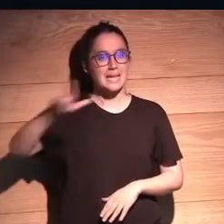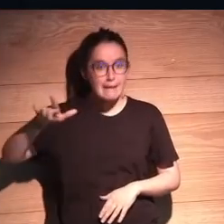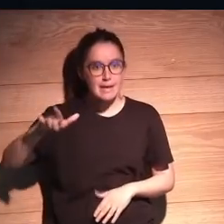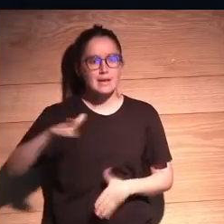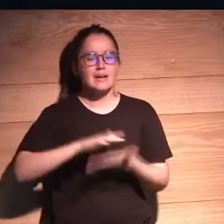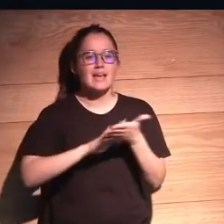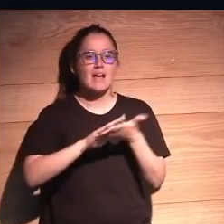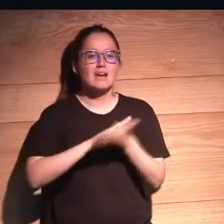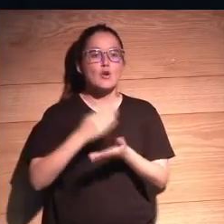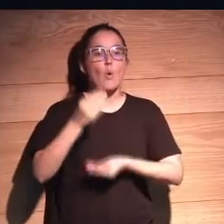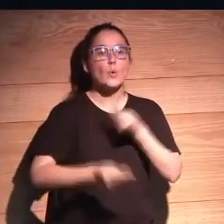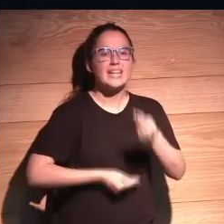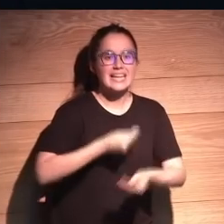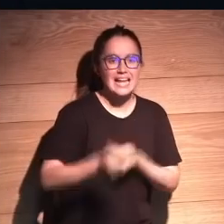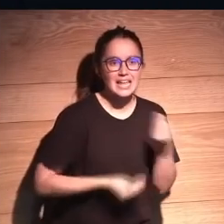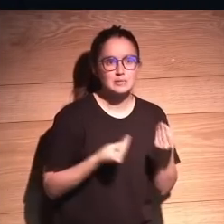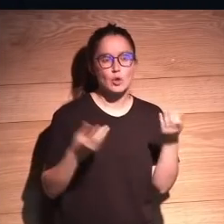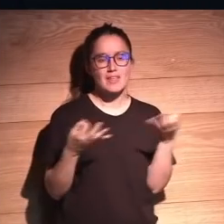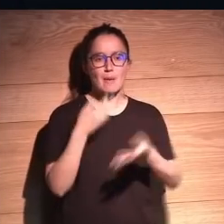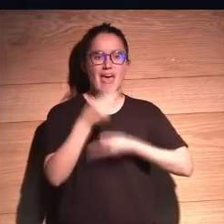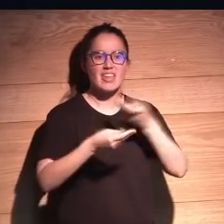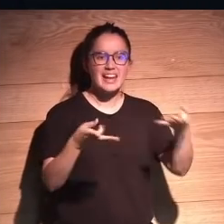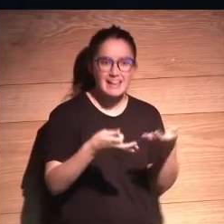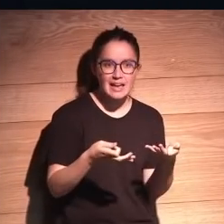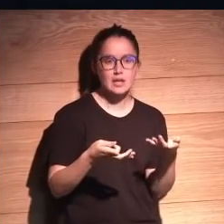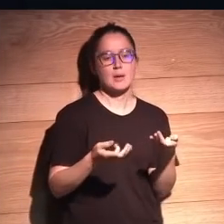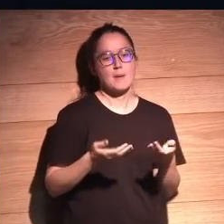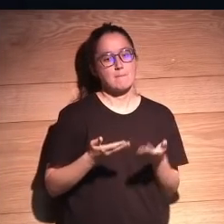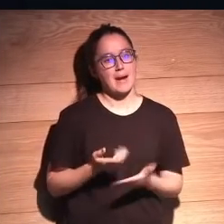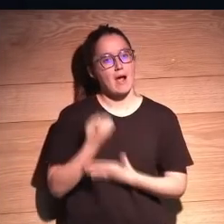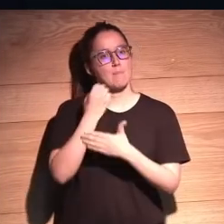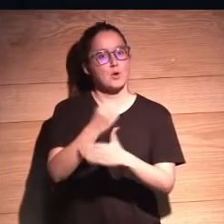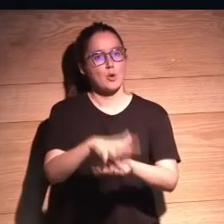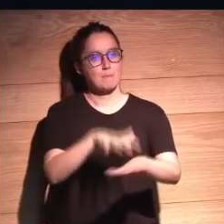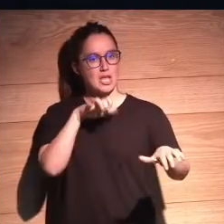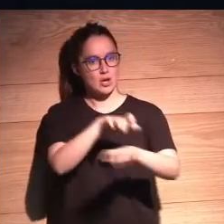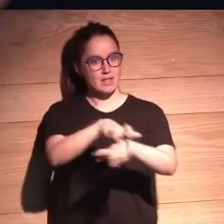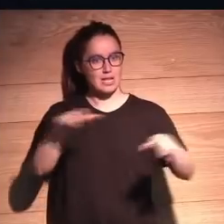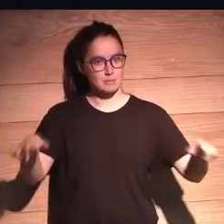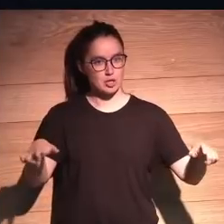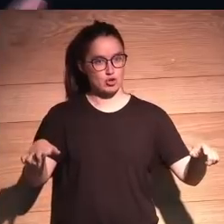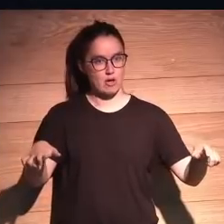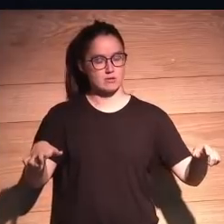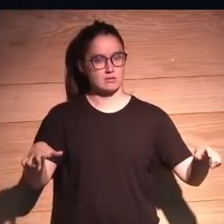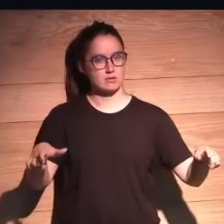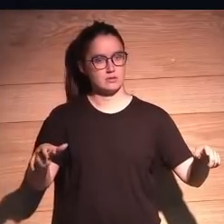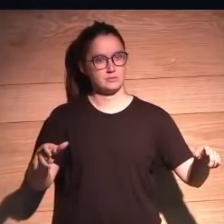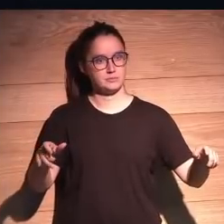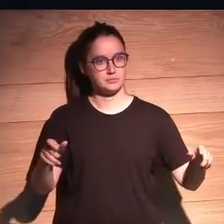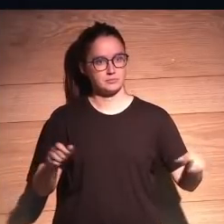utilitarismo, de que hemos de hacer lo que favorezca a la mayoría de gente a un